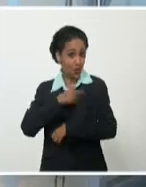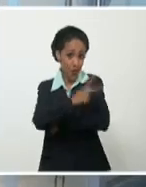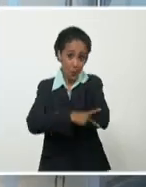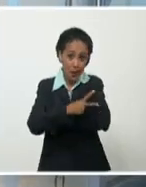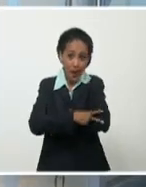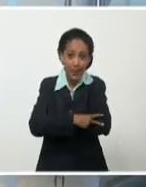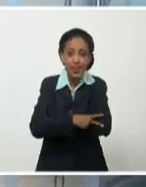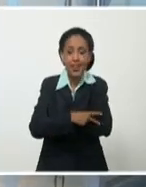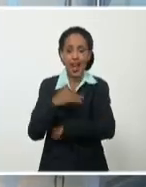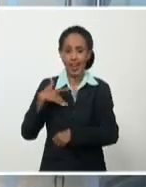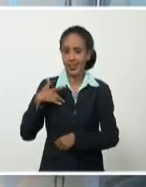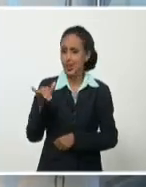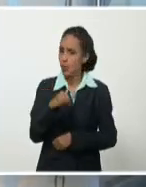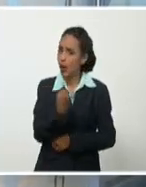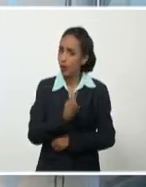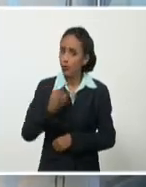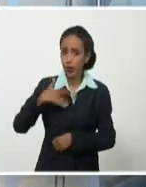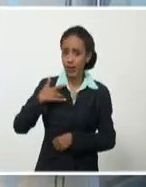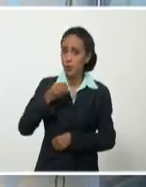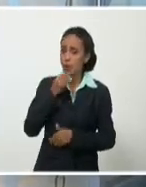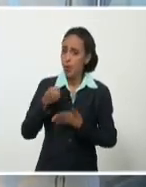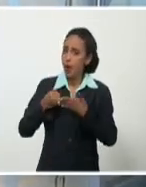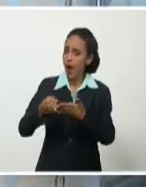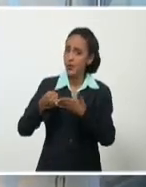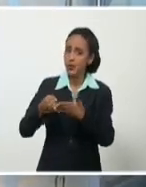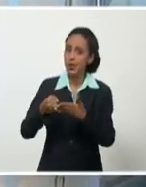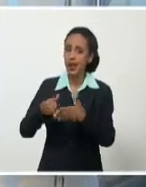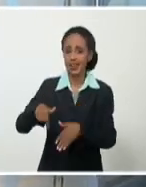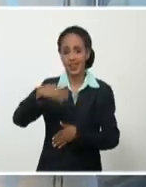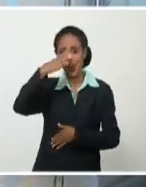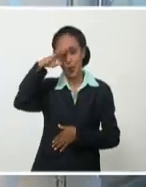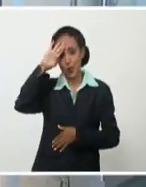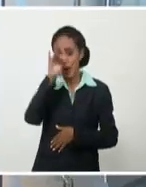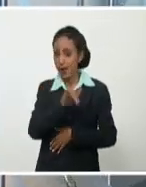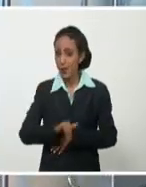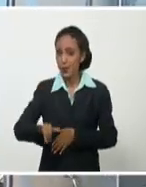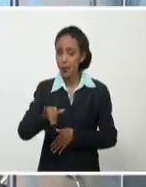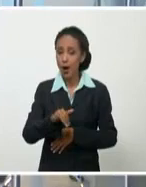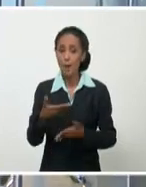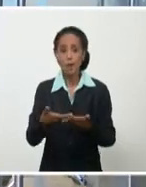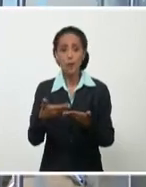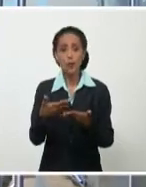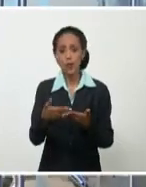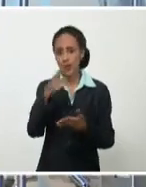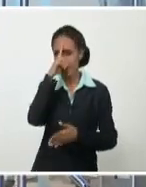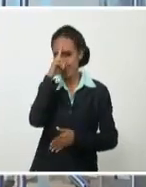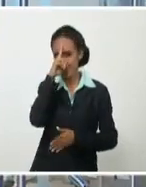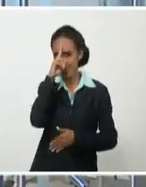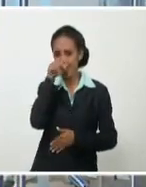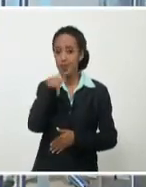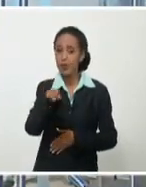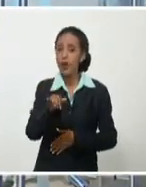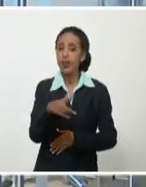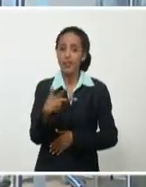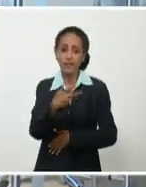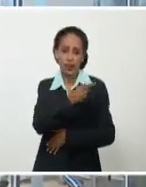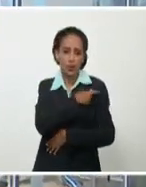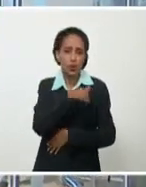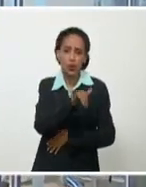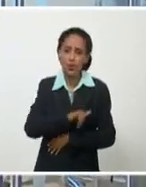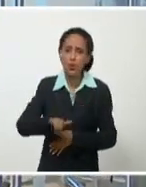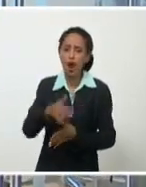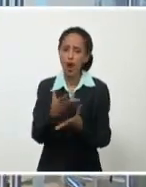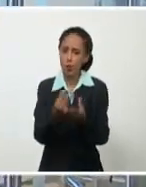que nosotros podamos colaborar no solamente con ensayos clínicos que nos permitan que esta vacuna llegue a otras franjas